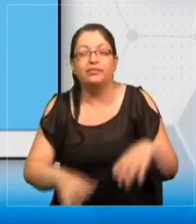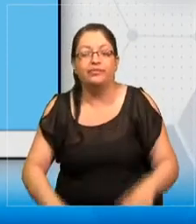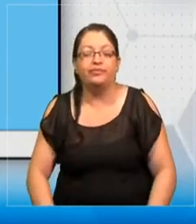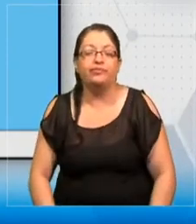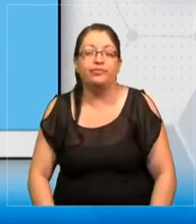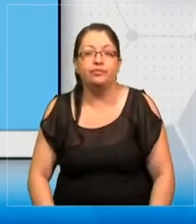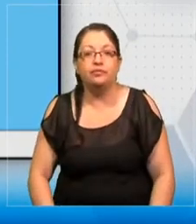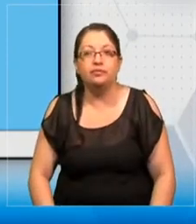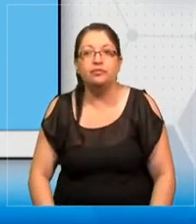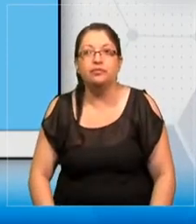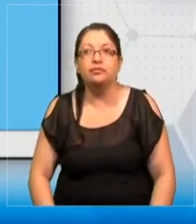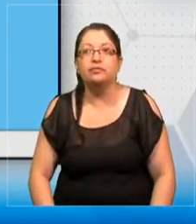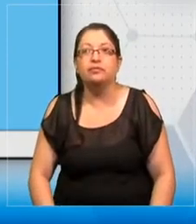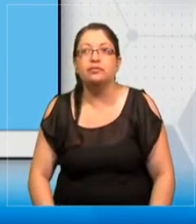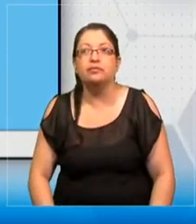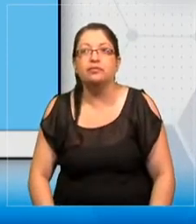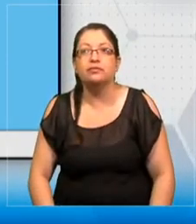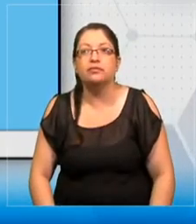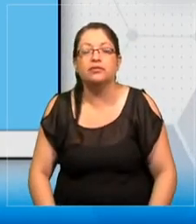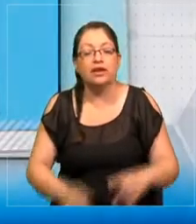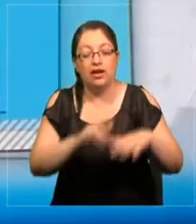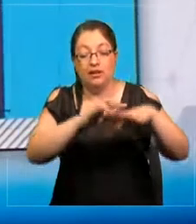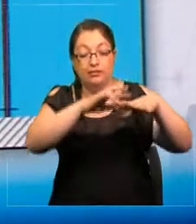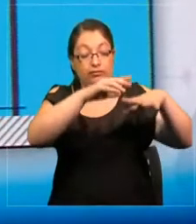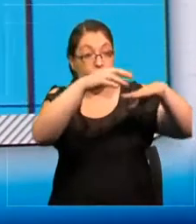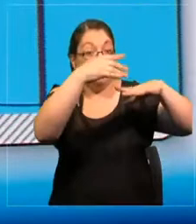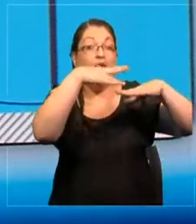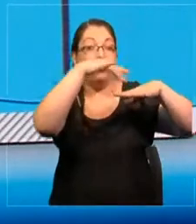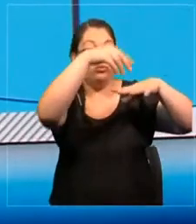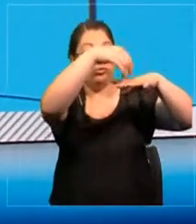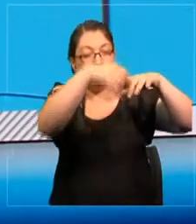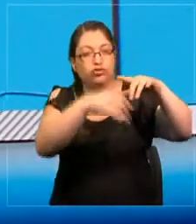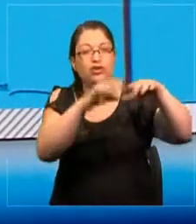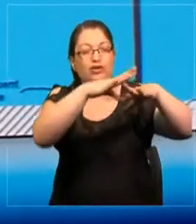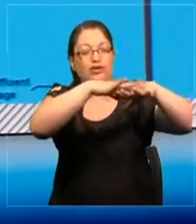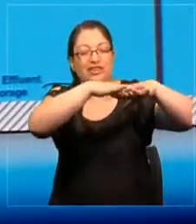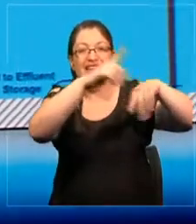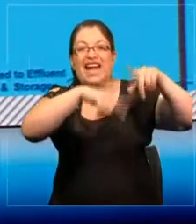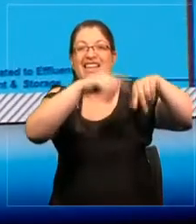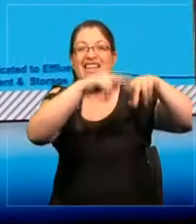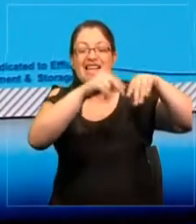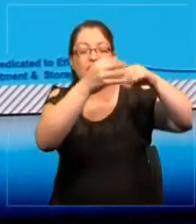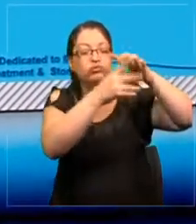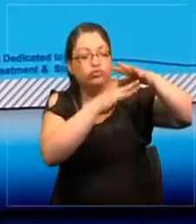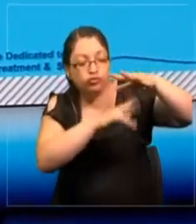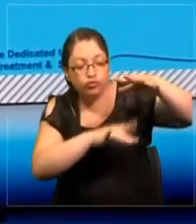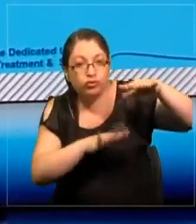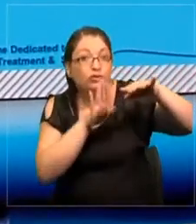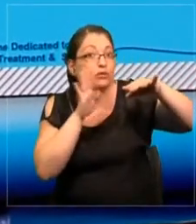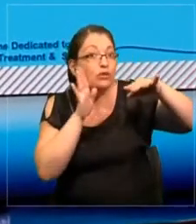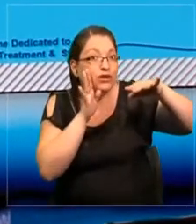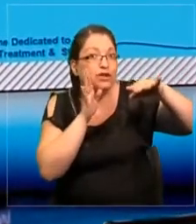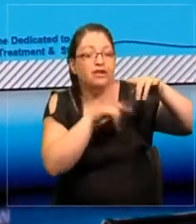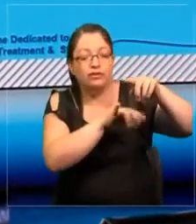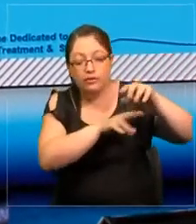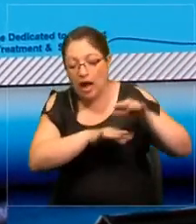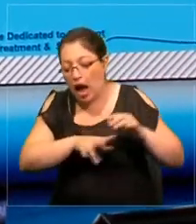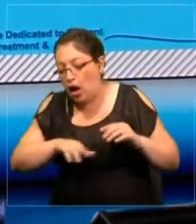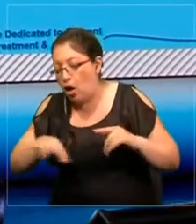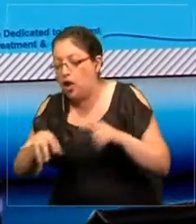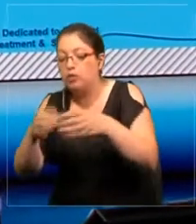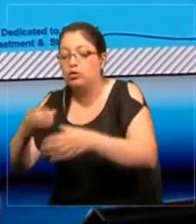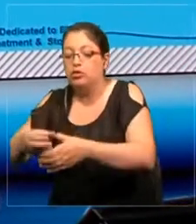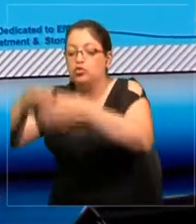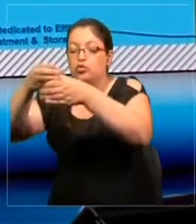es sacado a través de pozos de recuperación. Entonces la tierra mejora la calidad al final y